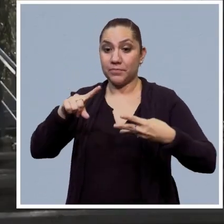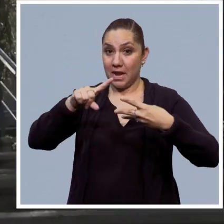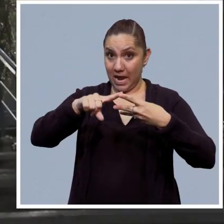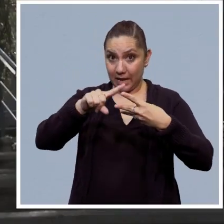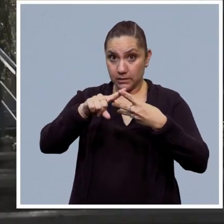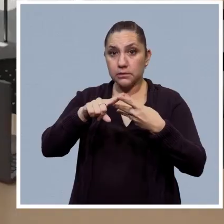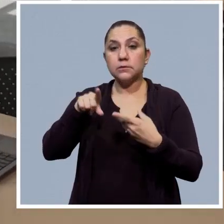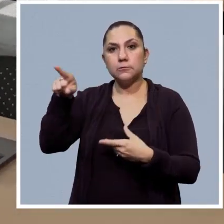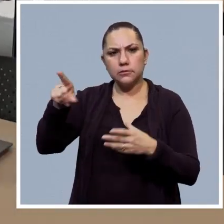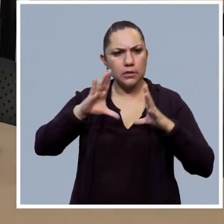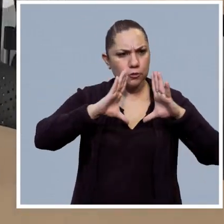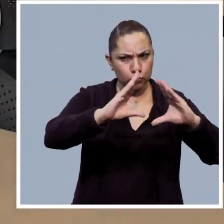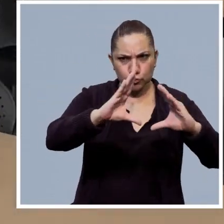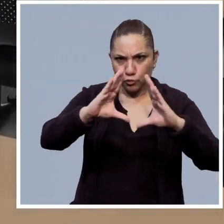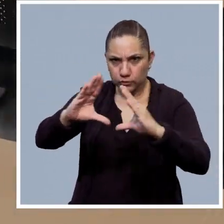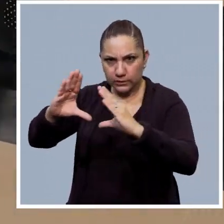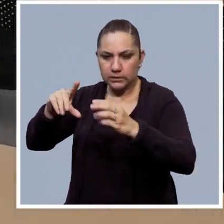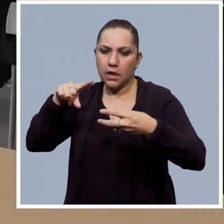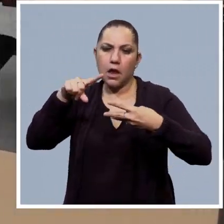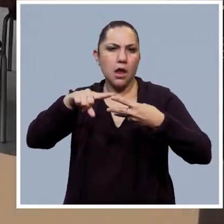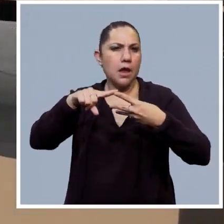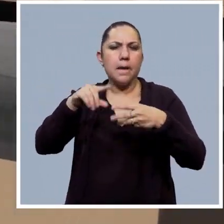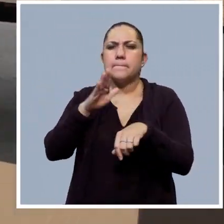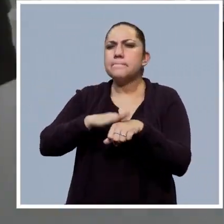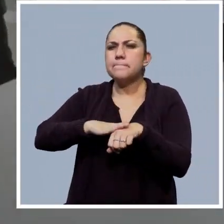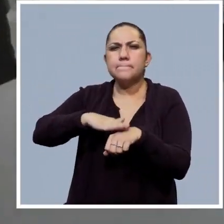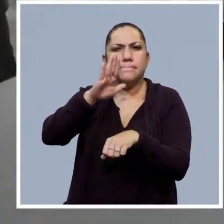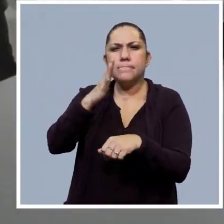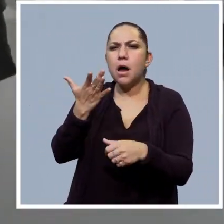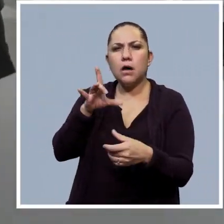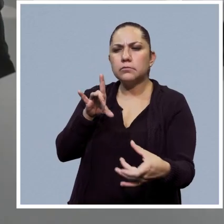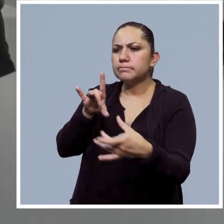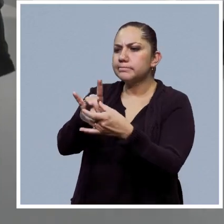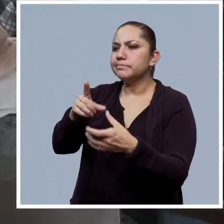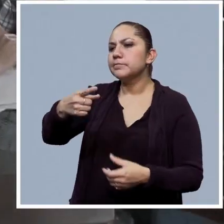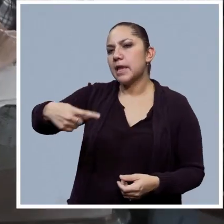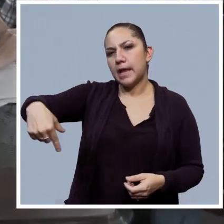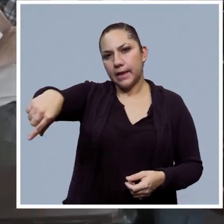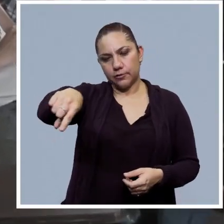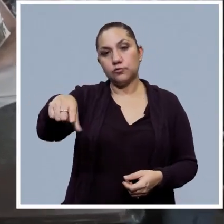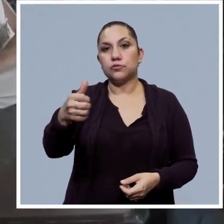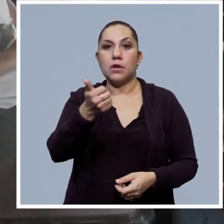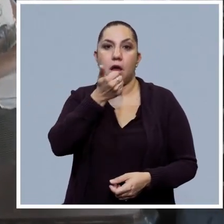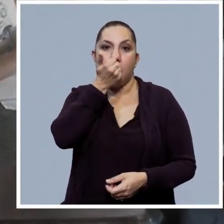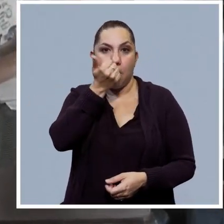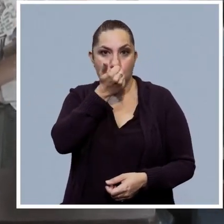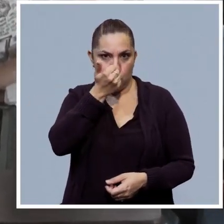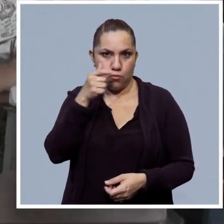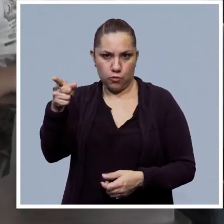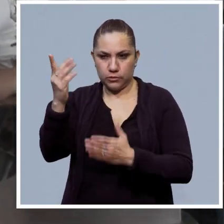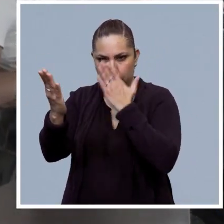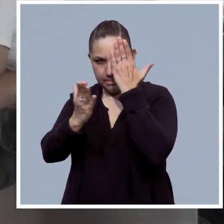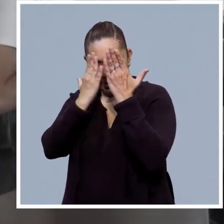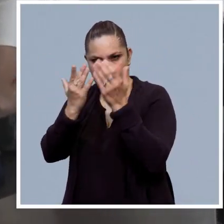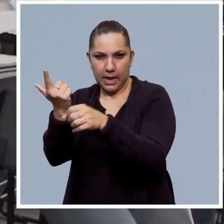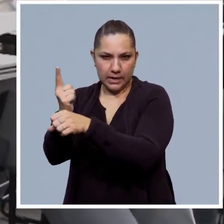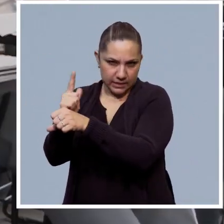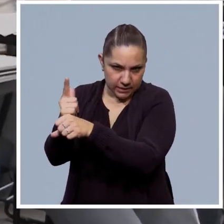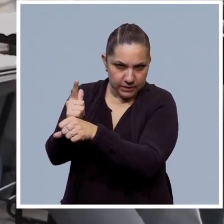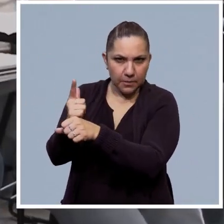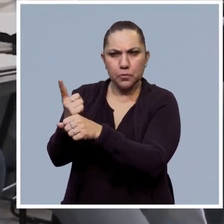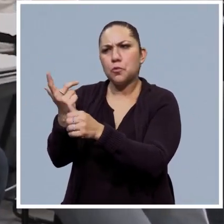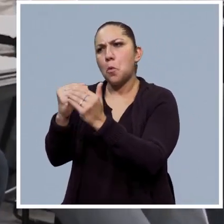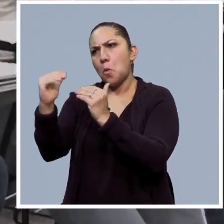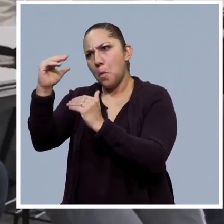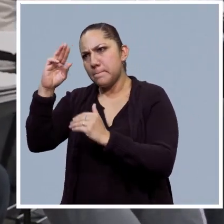estamos trabajando con estudiantes es tanto en el nivel licenciatura como en el nivel posgrado.